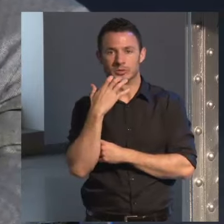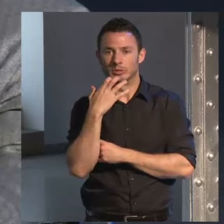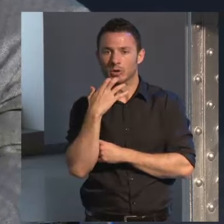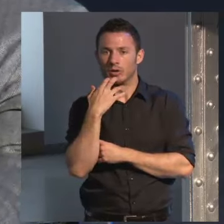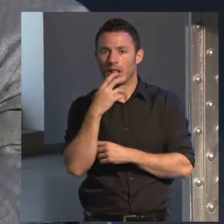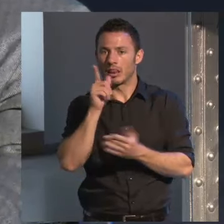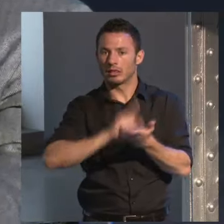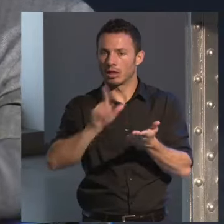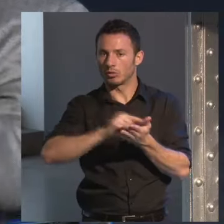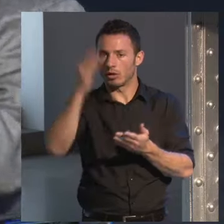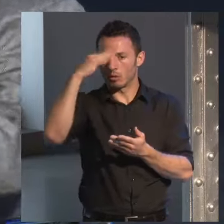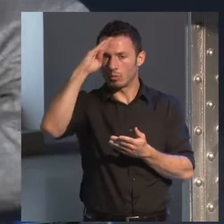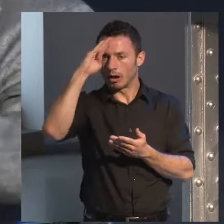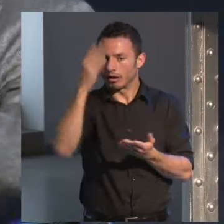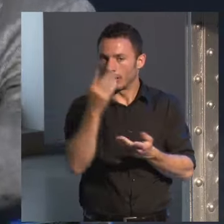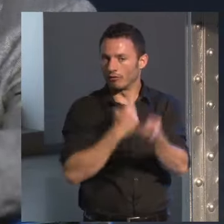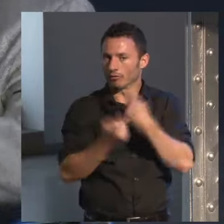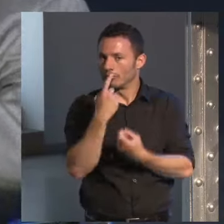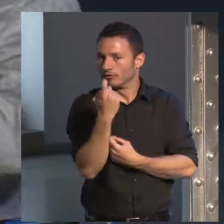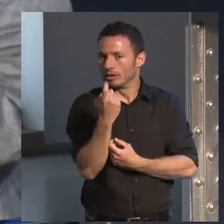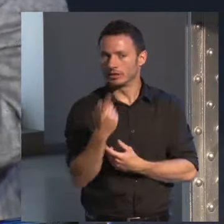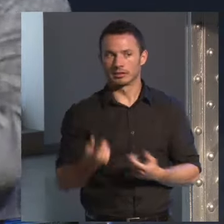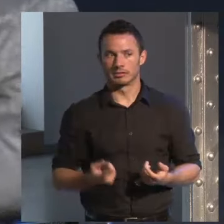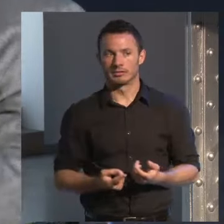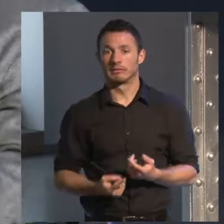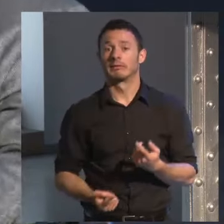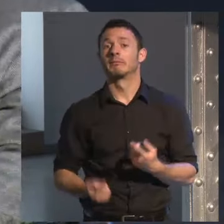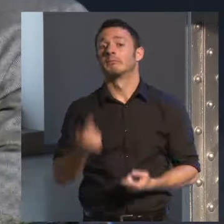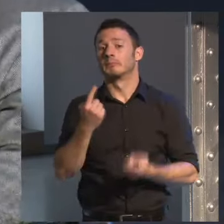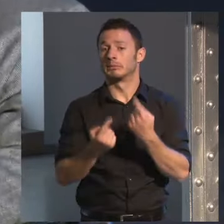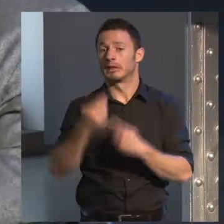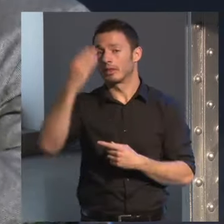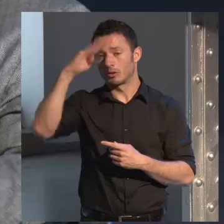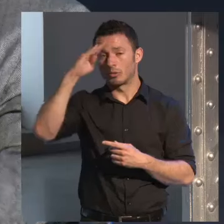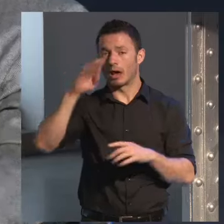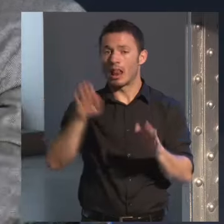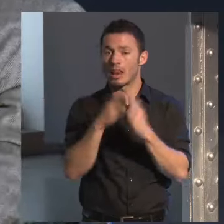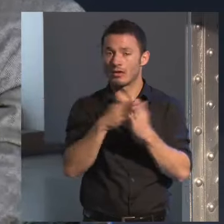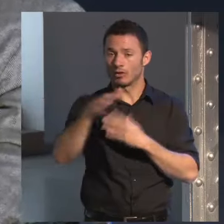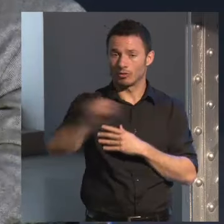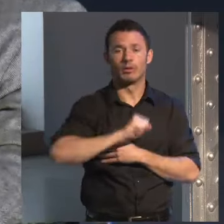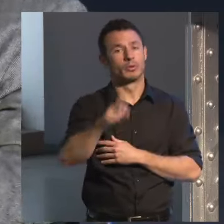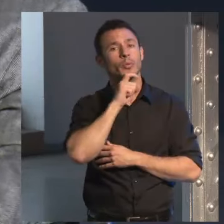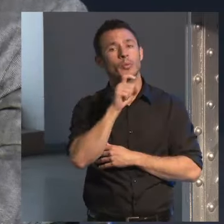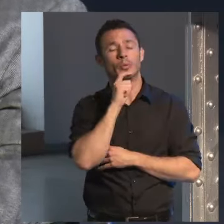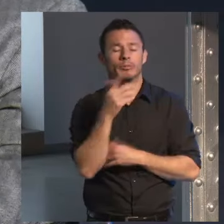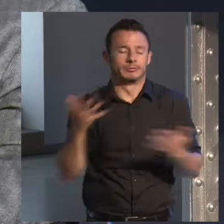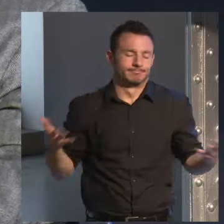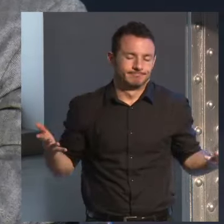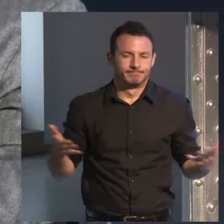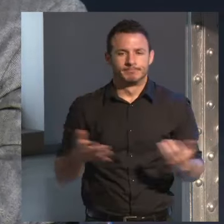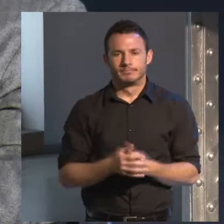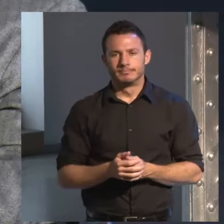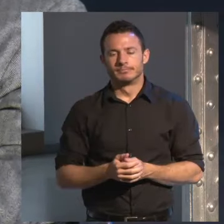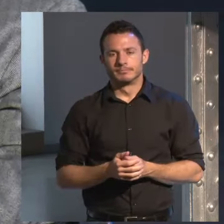escribiendo en Cuba también en Cuba a veces los libros son complicados de conseguir y tal pero